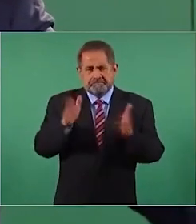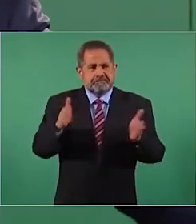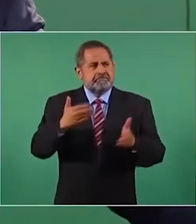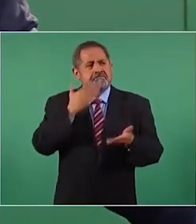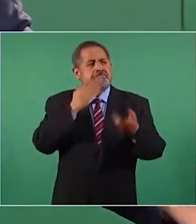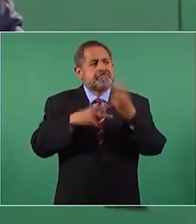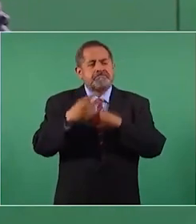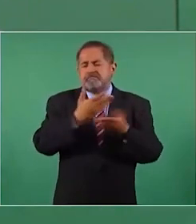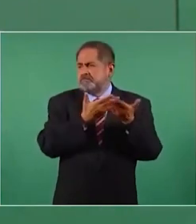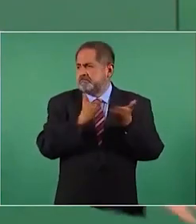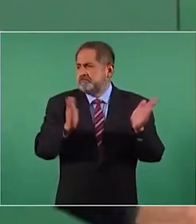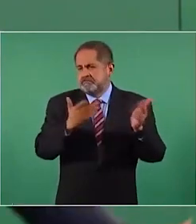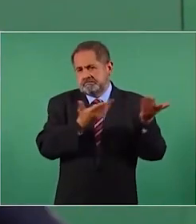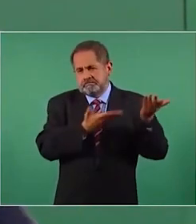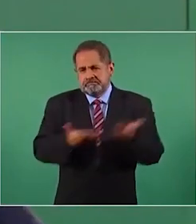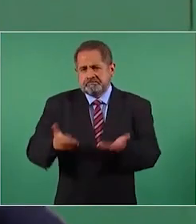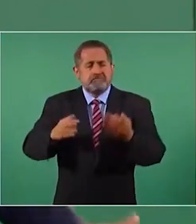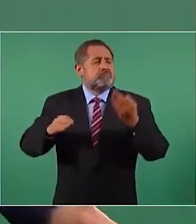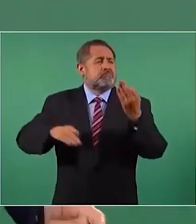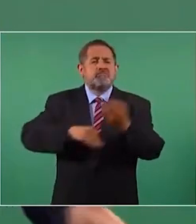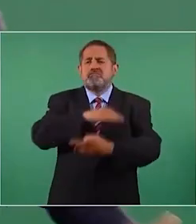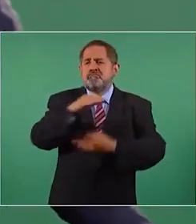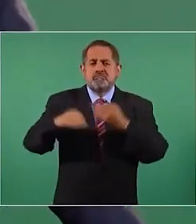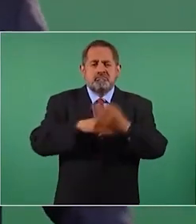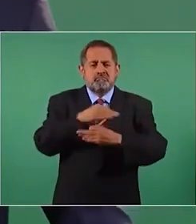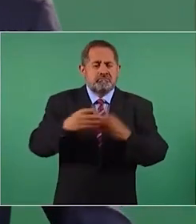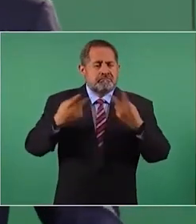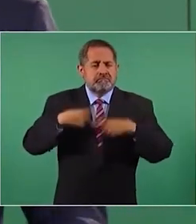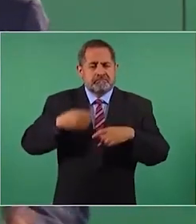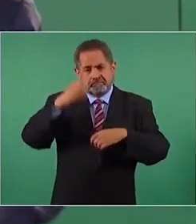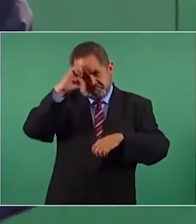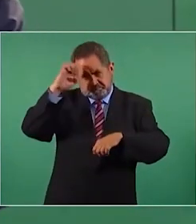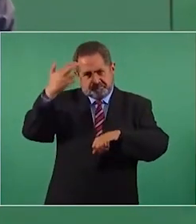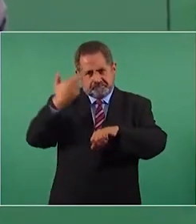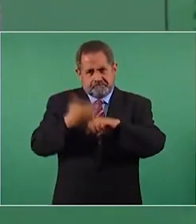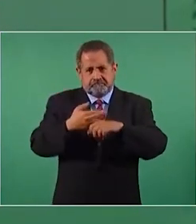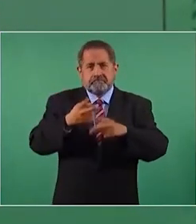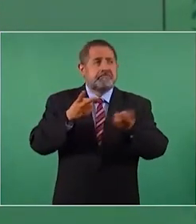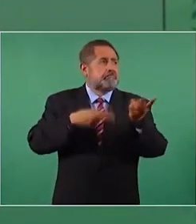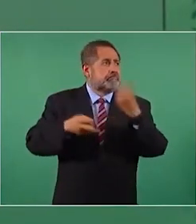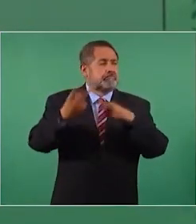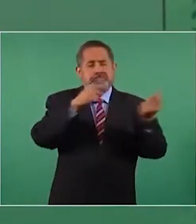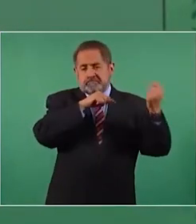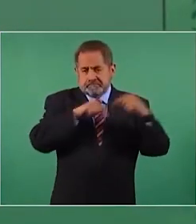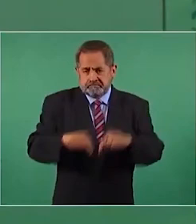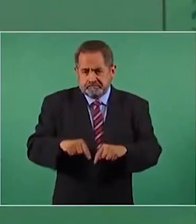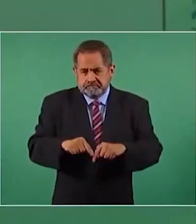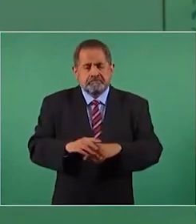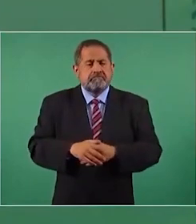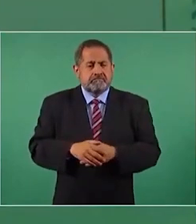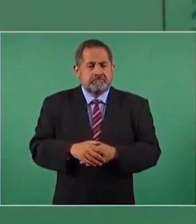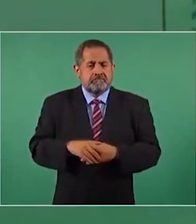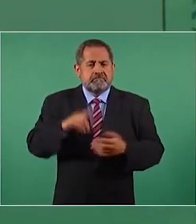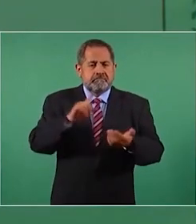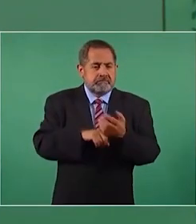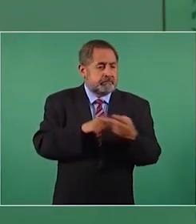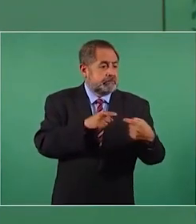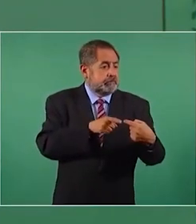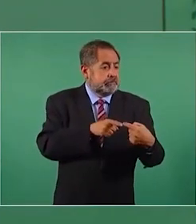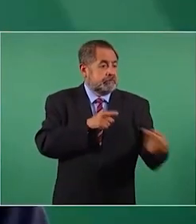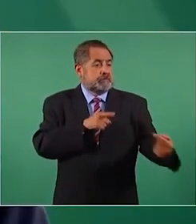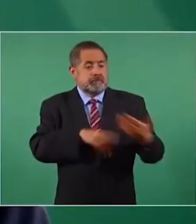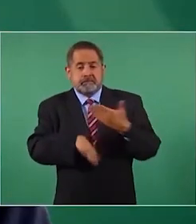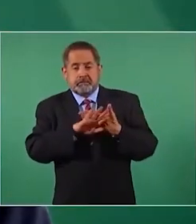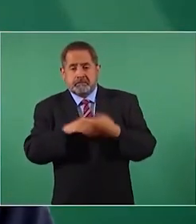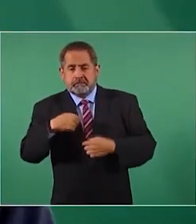bienvenidos todos los extranjeros, aunque sean opositores. Entonces,